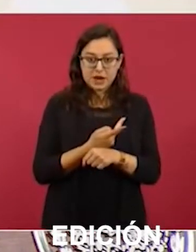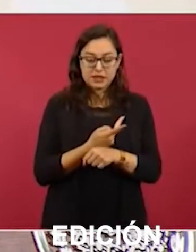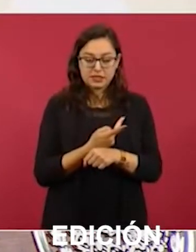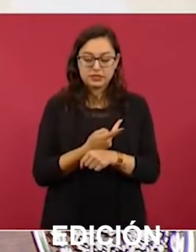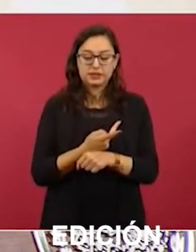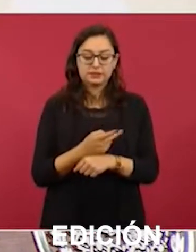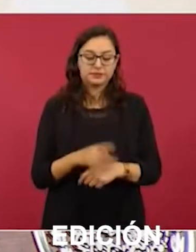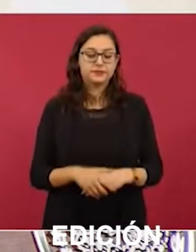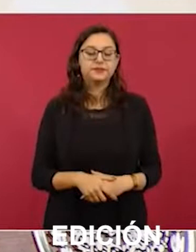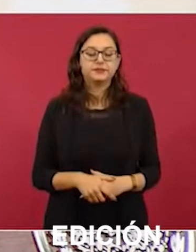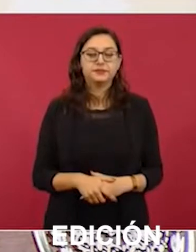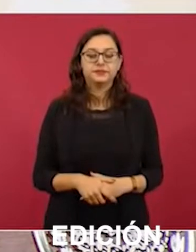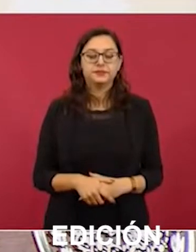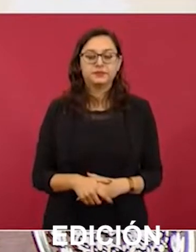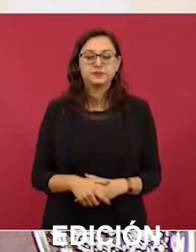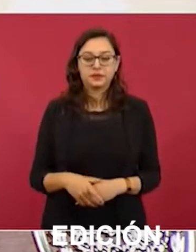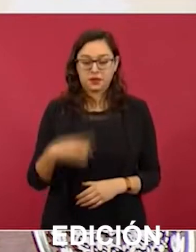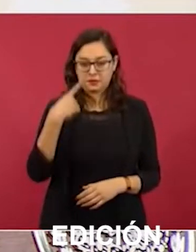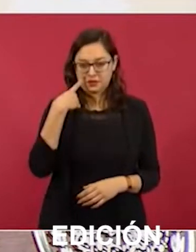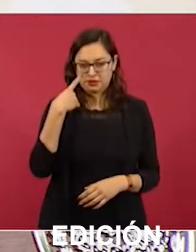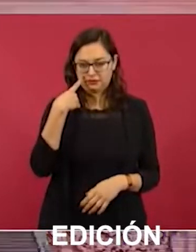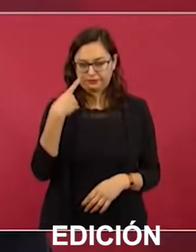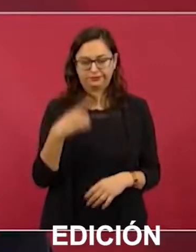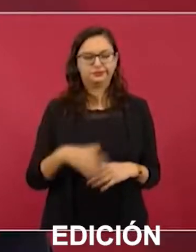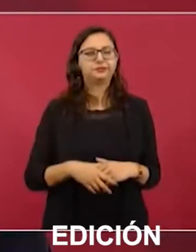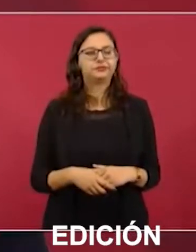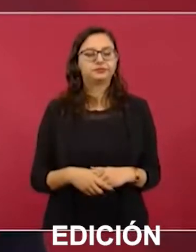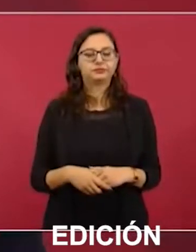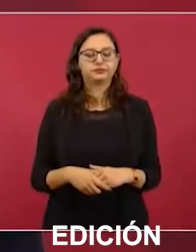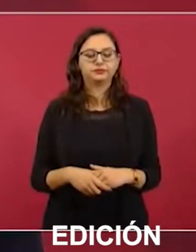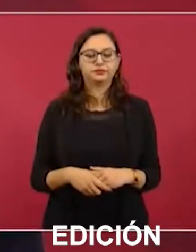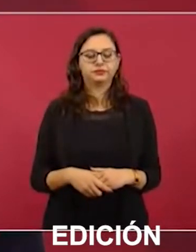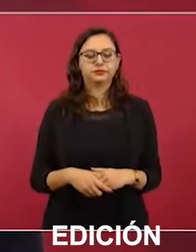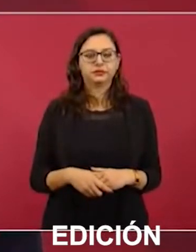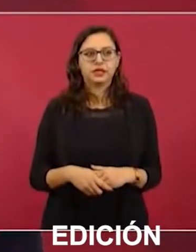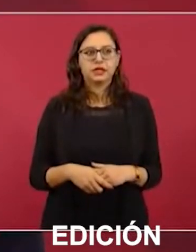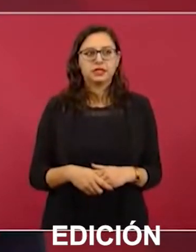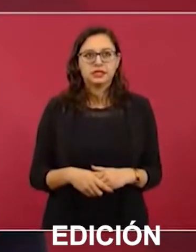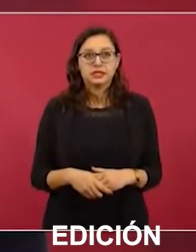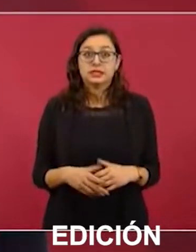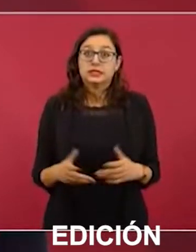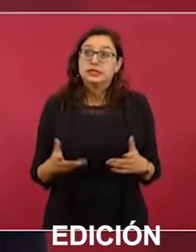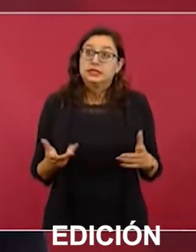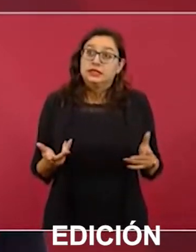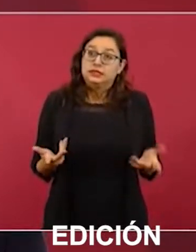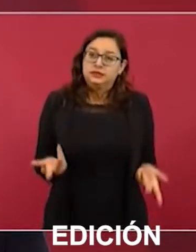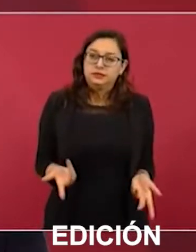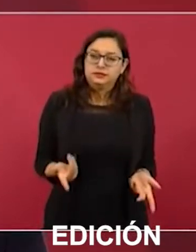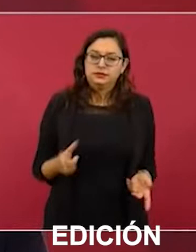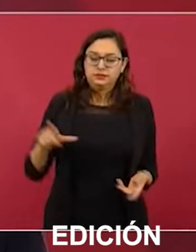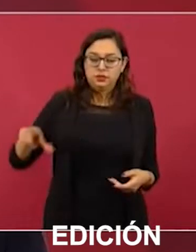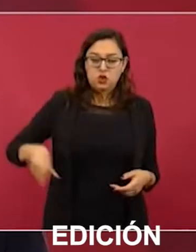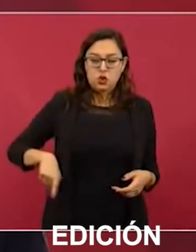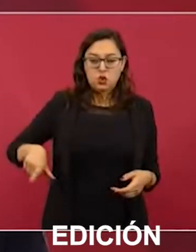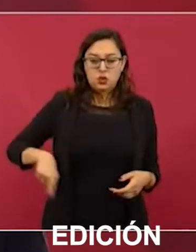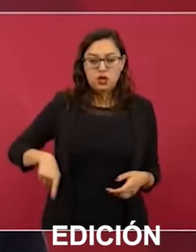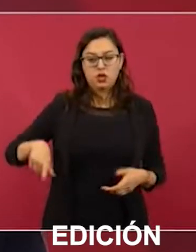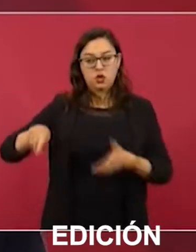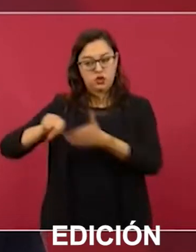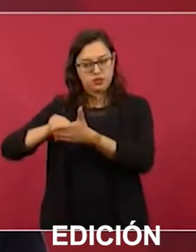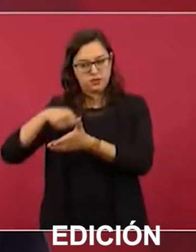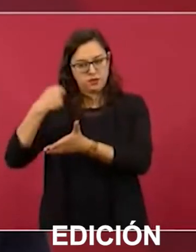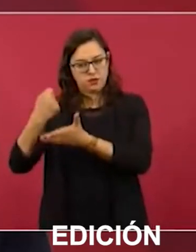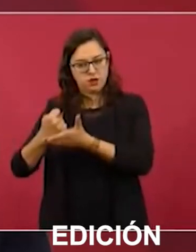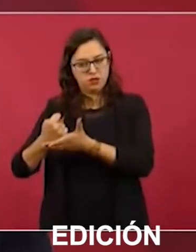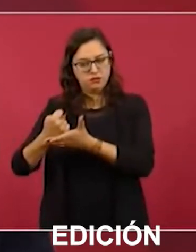el caso de San Luis, no conozco la opinión del gobierno de Tamaulipas,